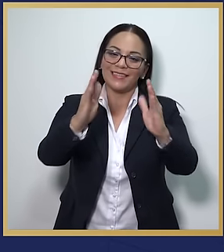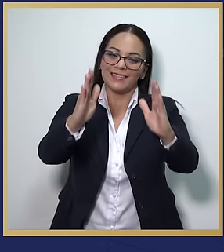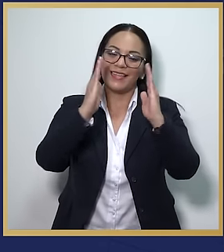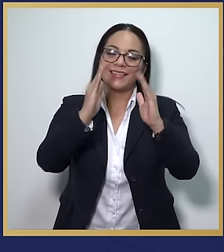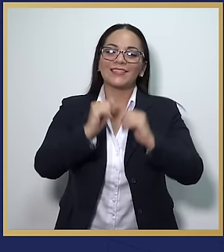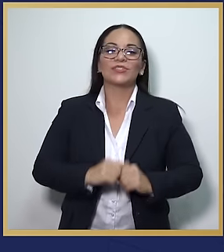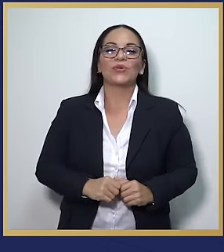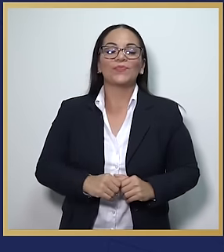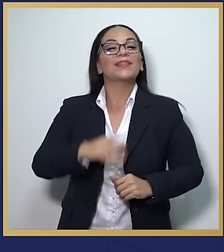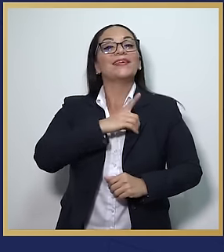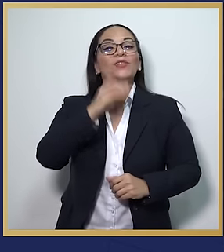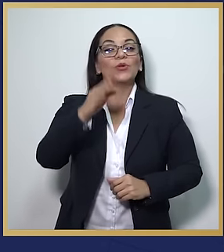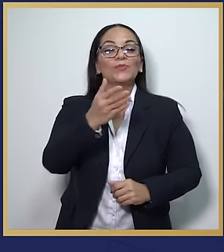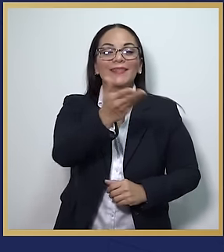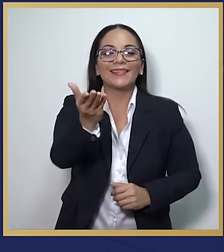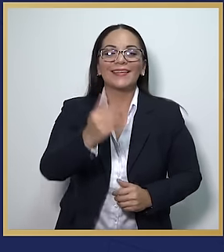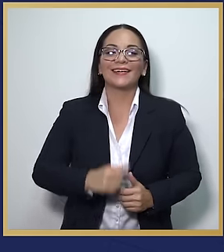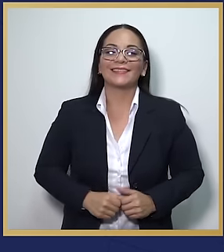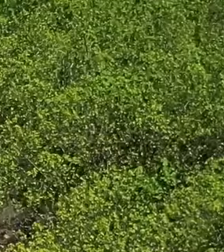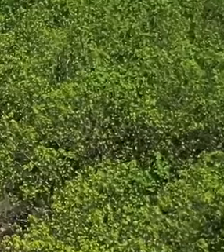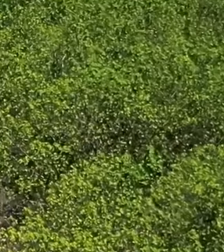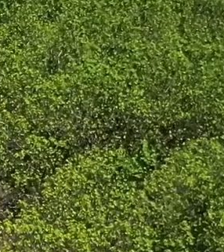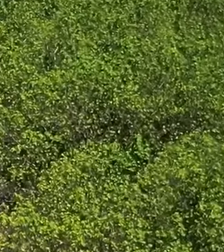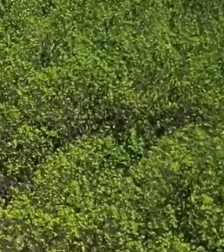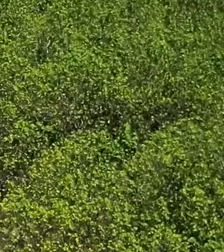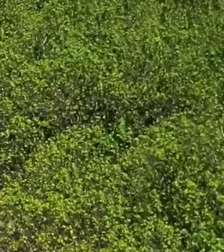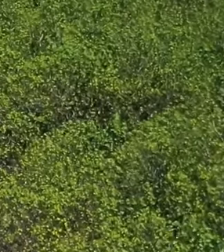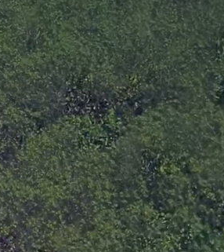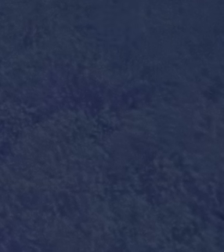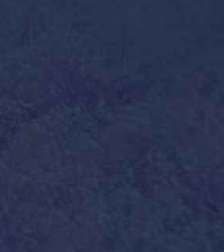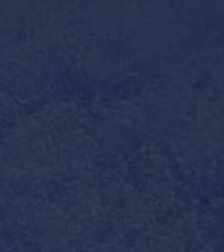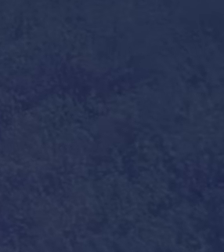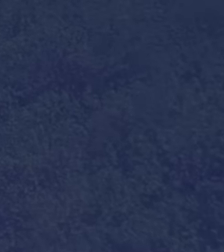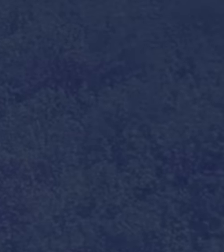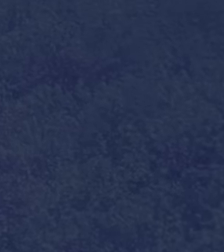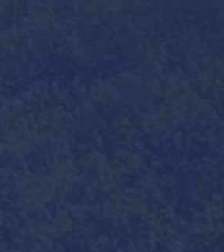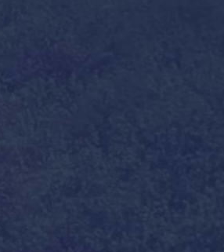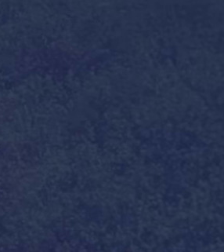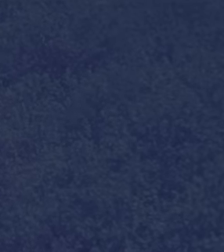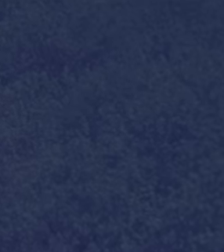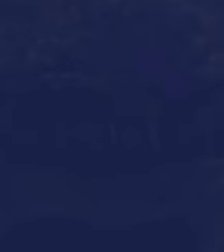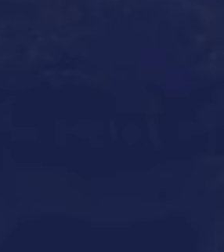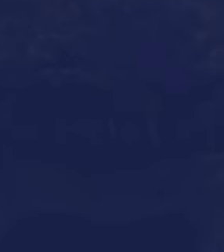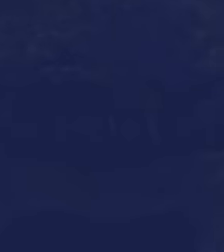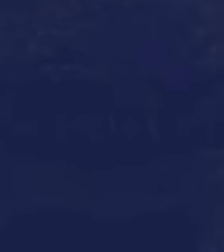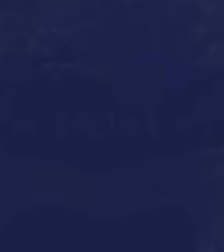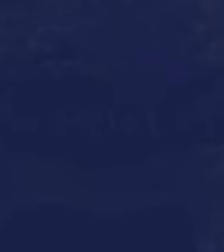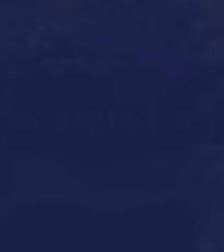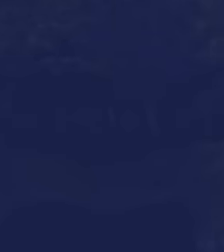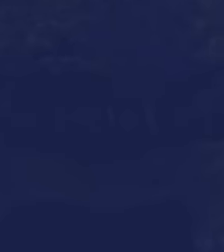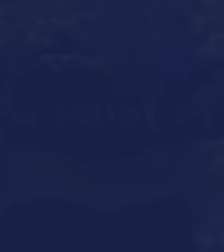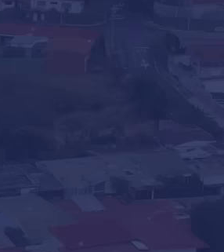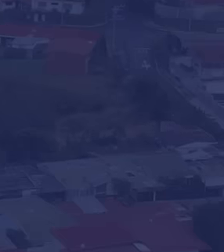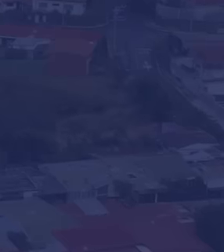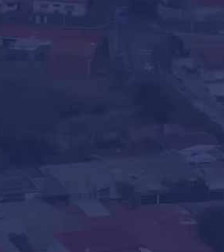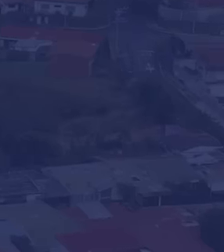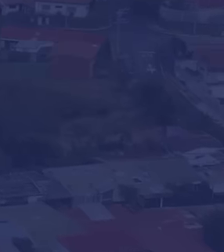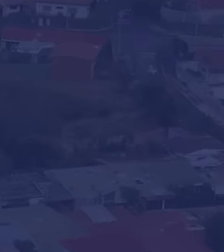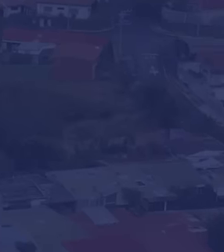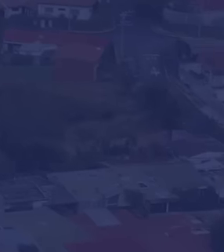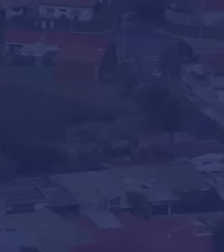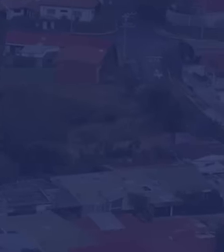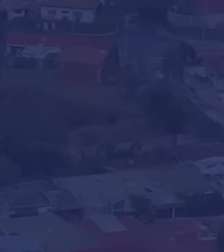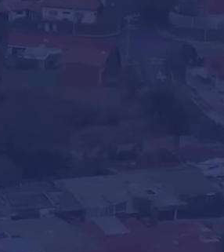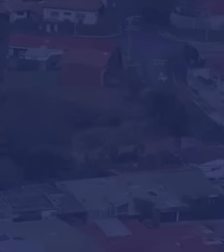gracias por su atención y que Dios los bendiga. Costa Rica tiene un firme propósito, que la próxima generación